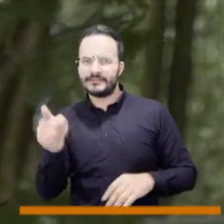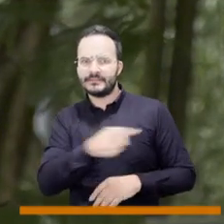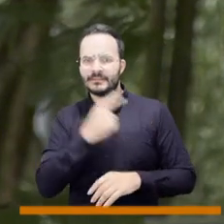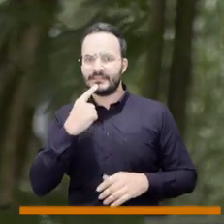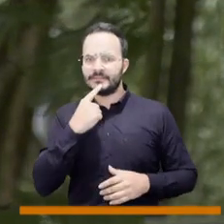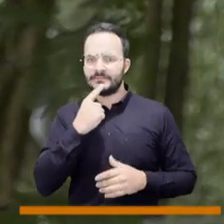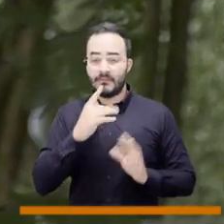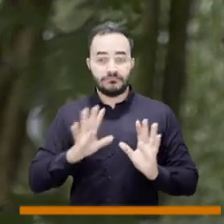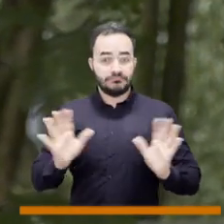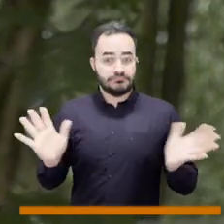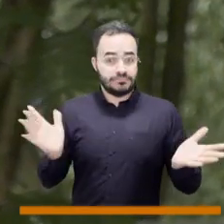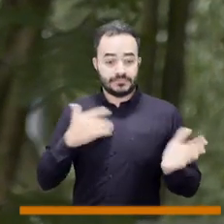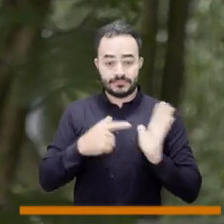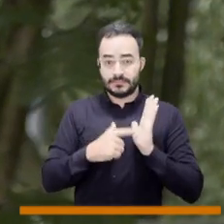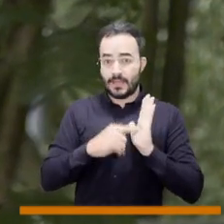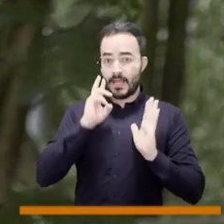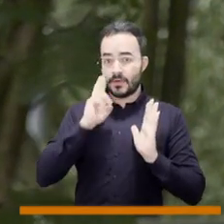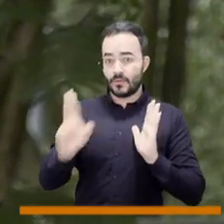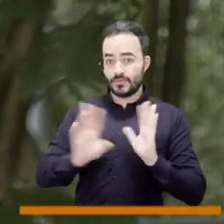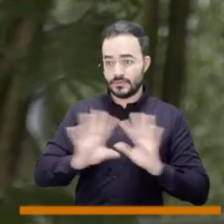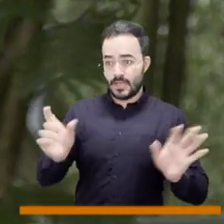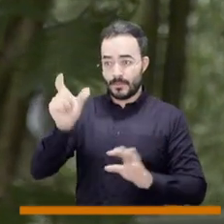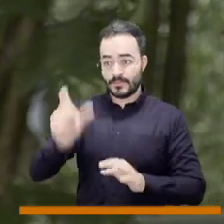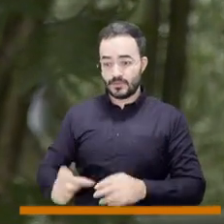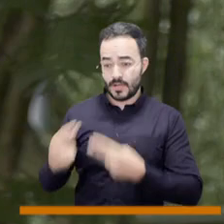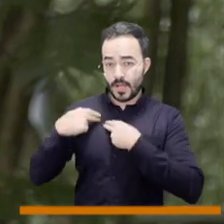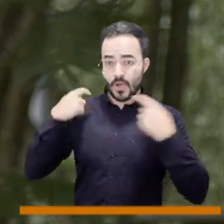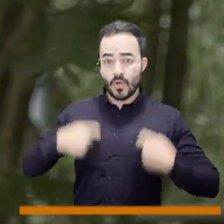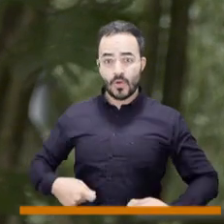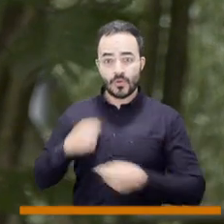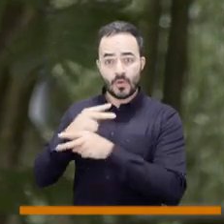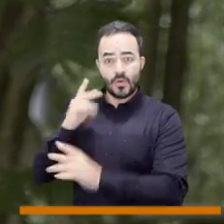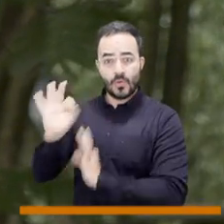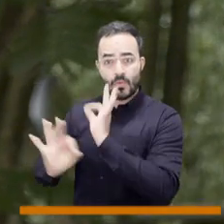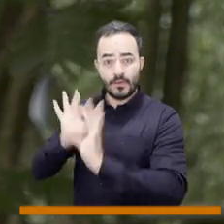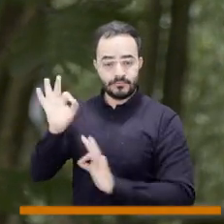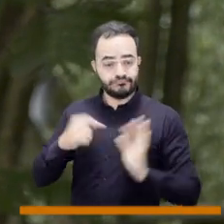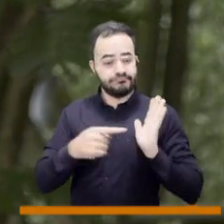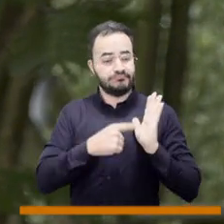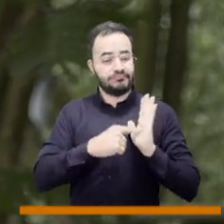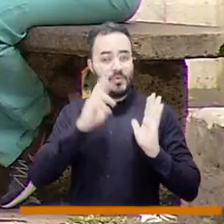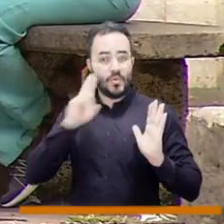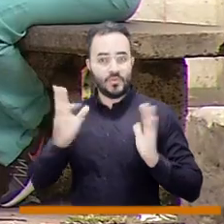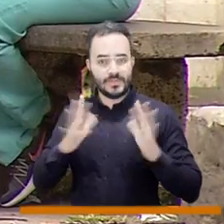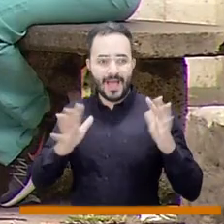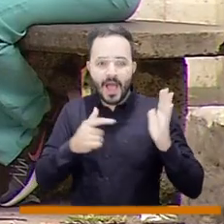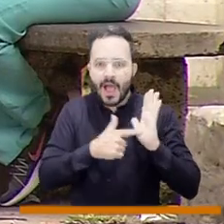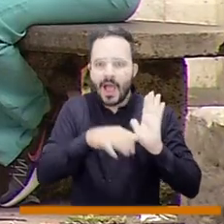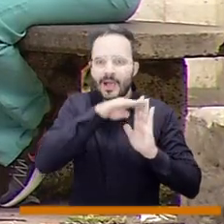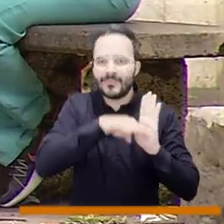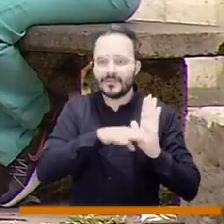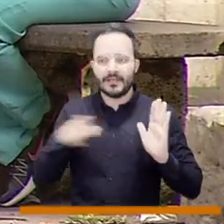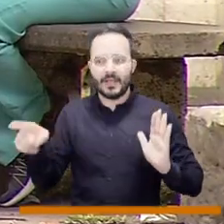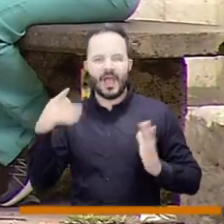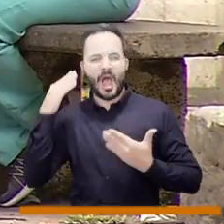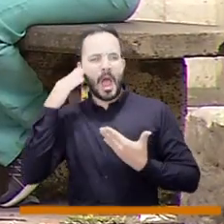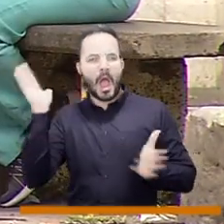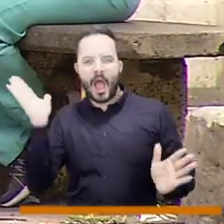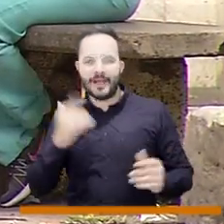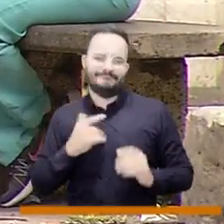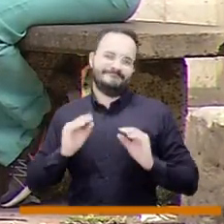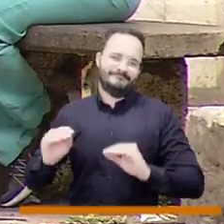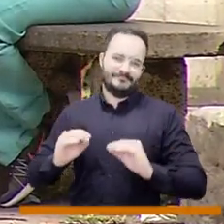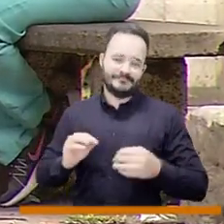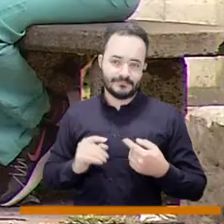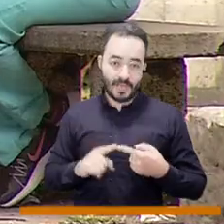que ese trabajo no remunerado ya tiene valor Sí, ya están reconociendo un sistema nacional de cuidado